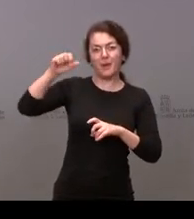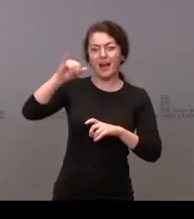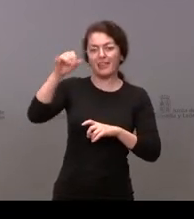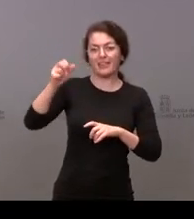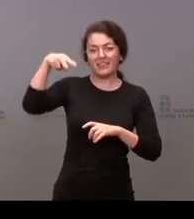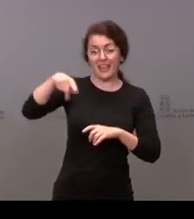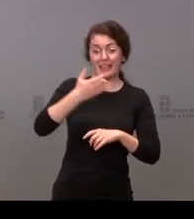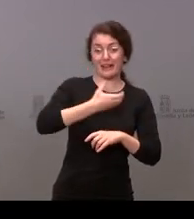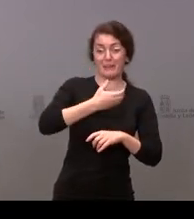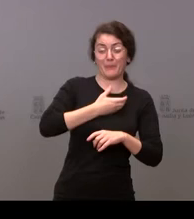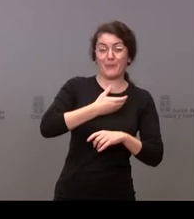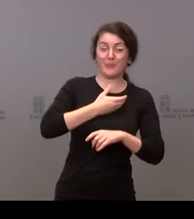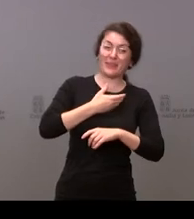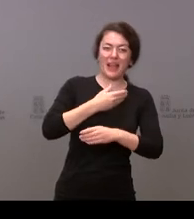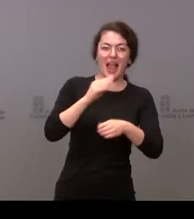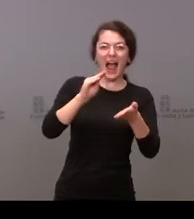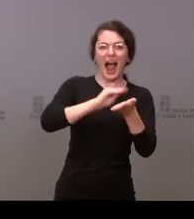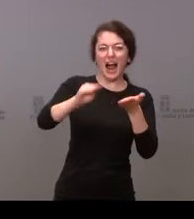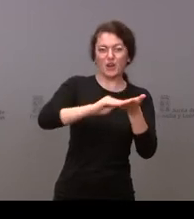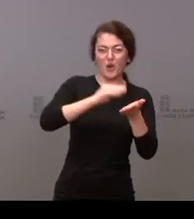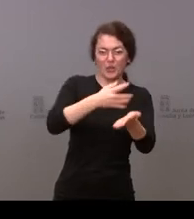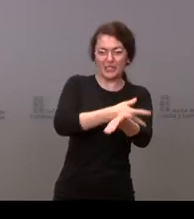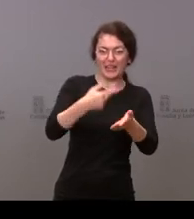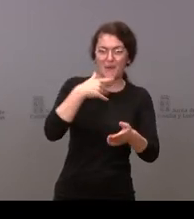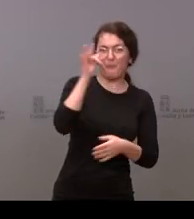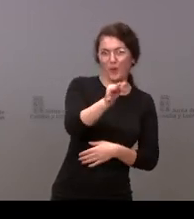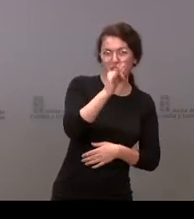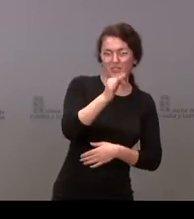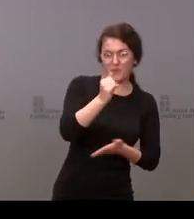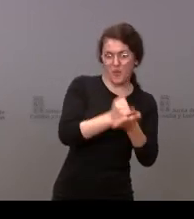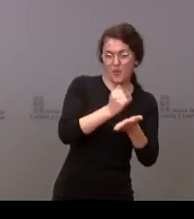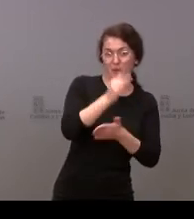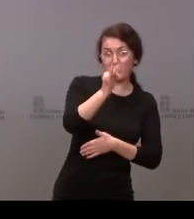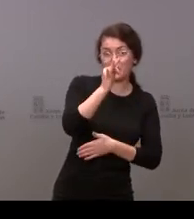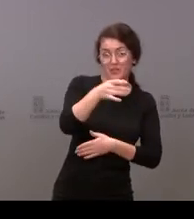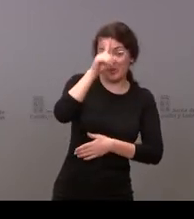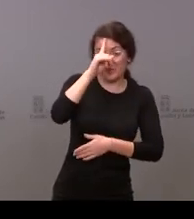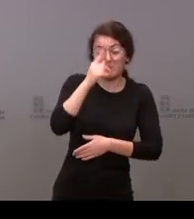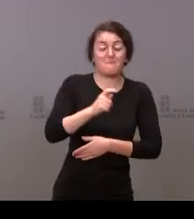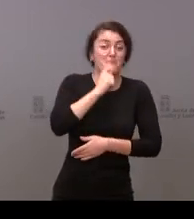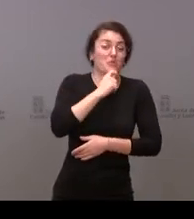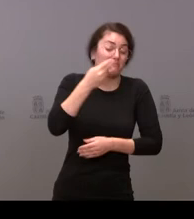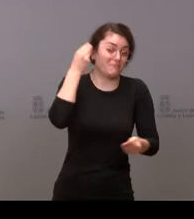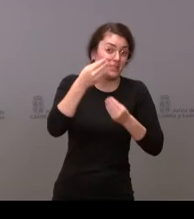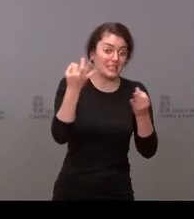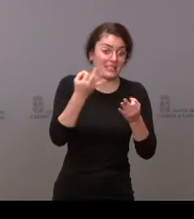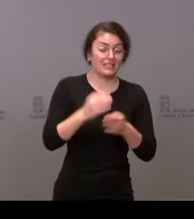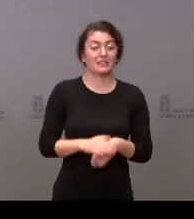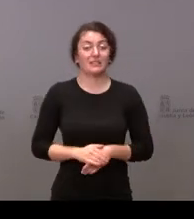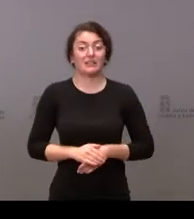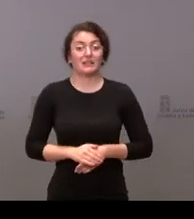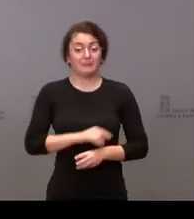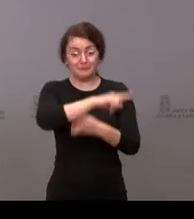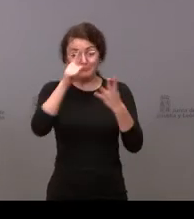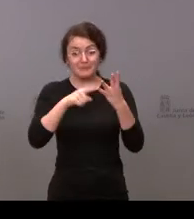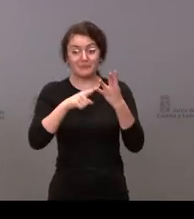correcta o no la forma en la que se ha actuado en el ayuntamiento, en la que ha actuado el PSOE. Y por último, ayer le leía